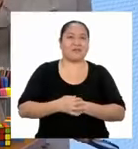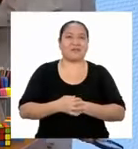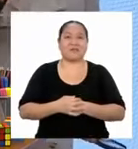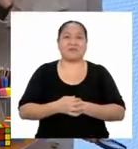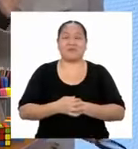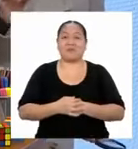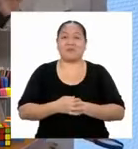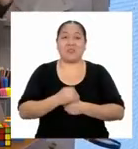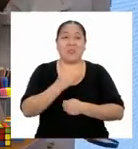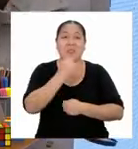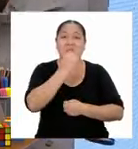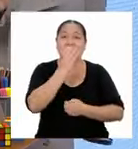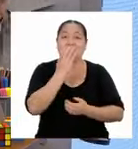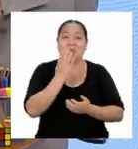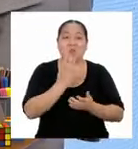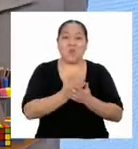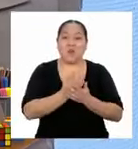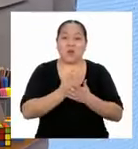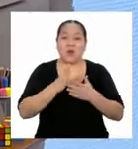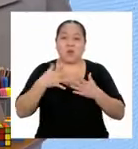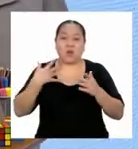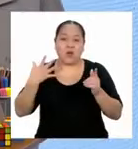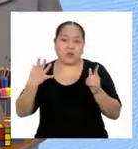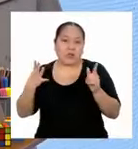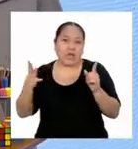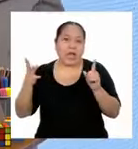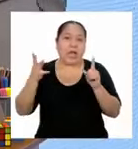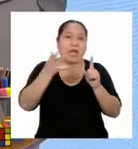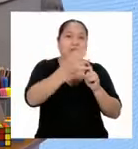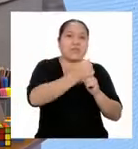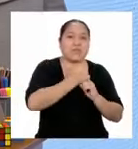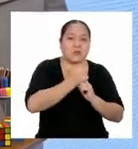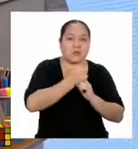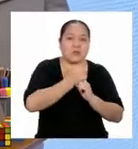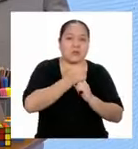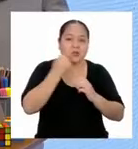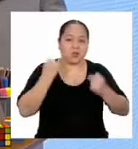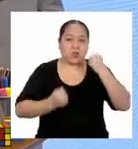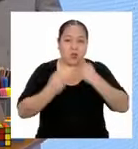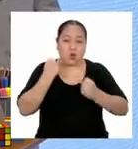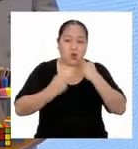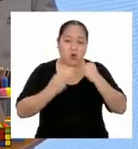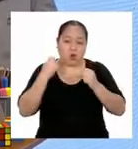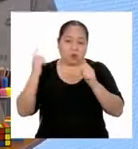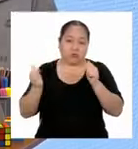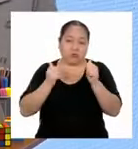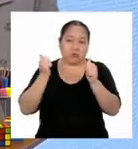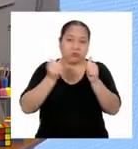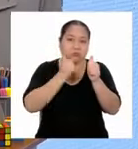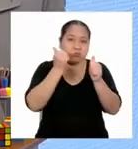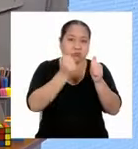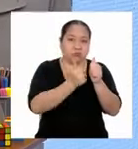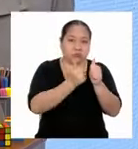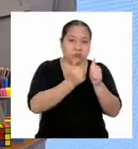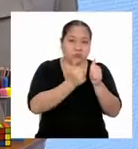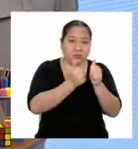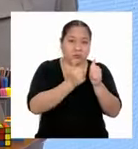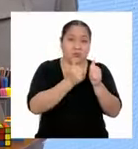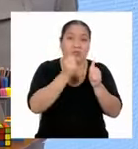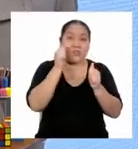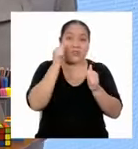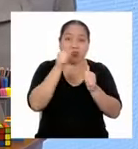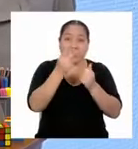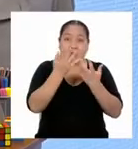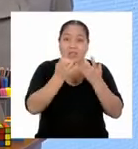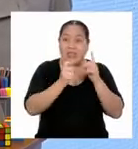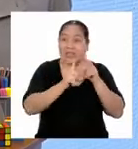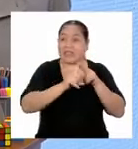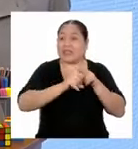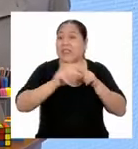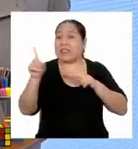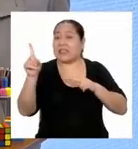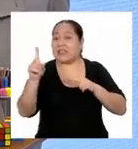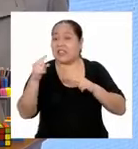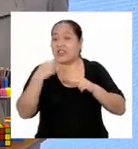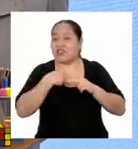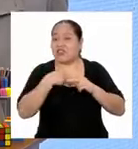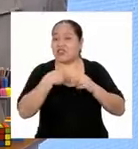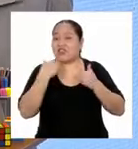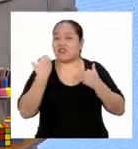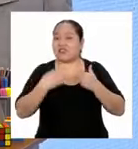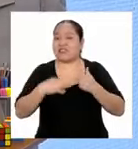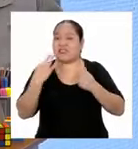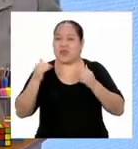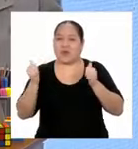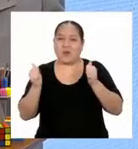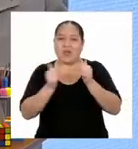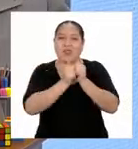Nunca podrás alcanzarme aunque corras tras de mí. Y por más que quieras irte, siempre estaré junto a ti.